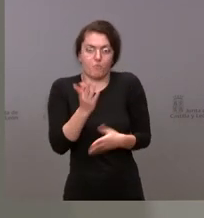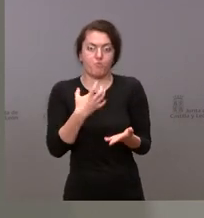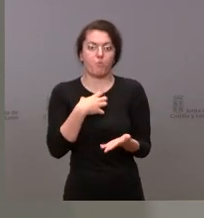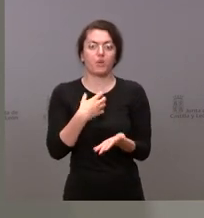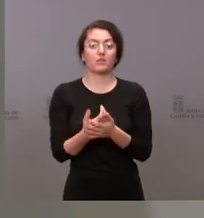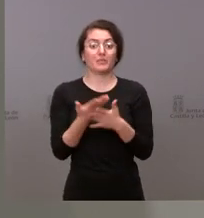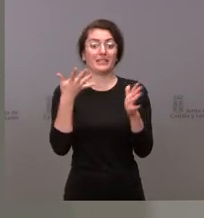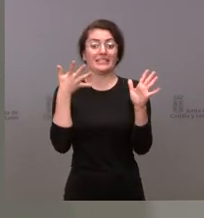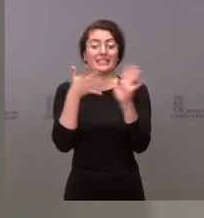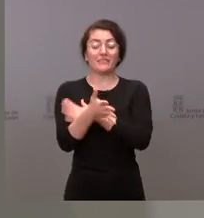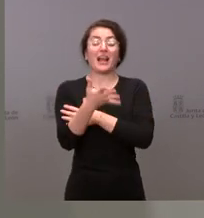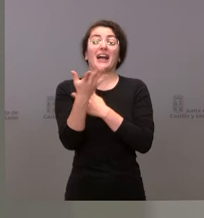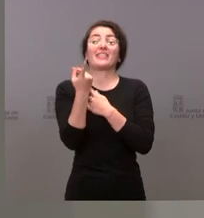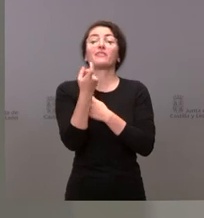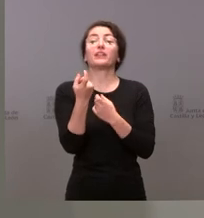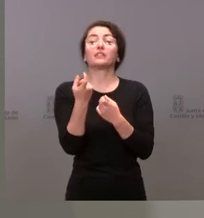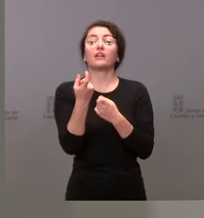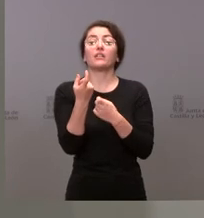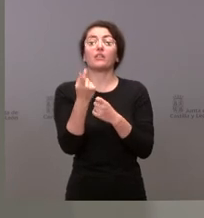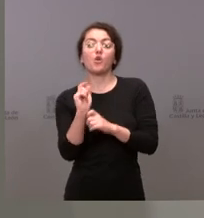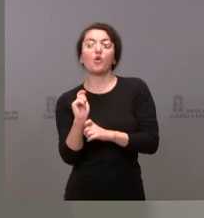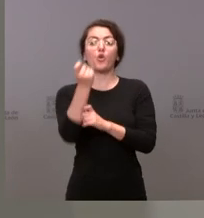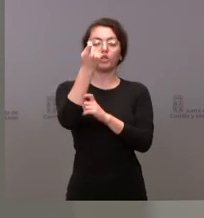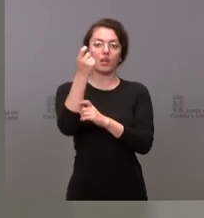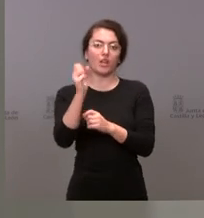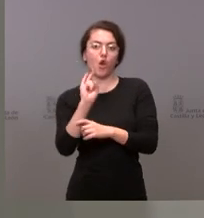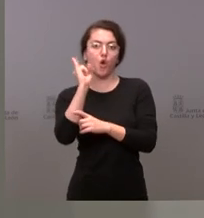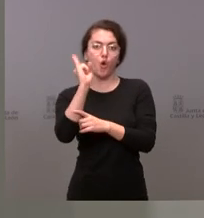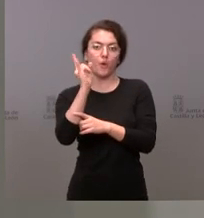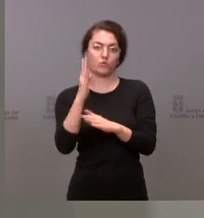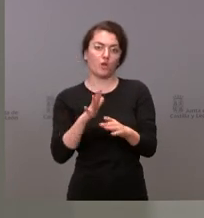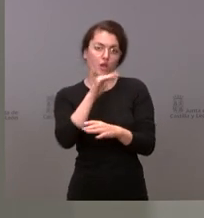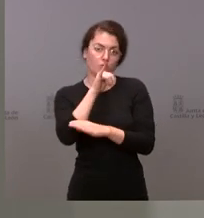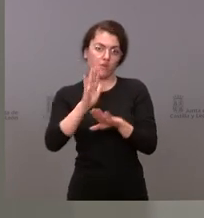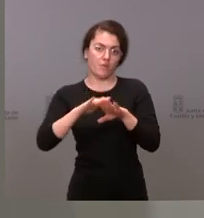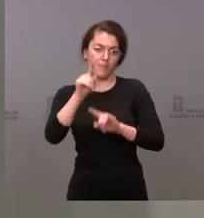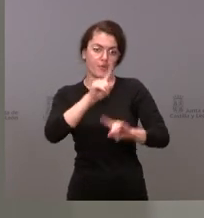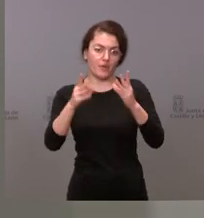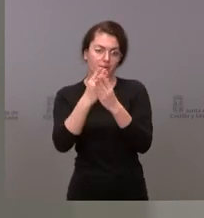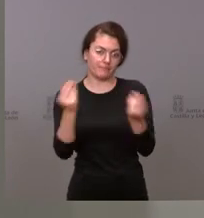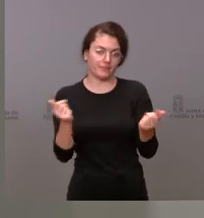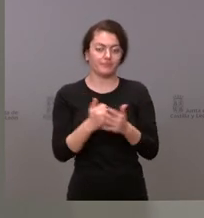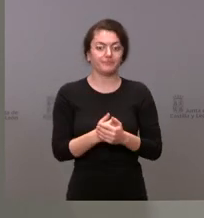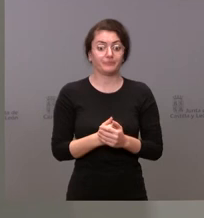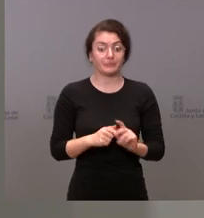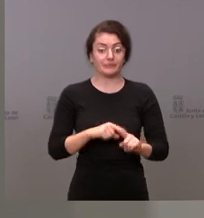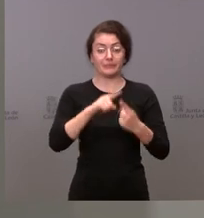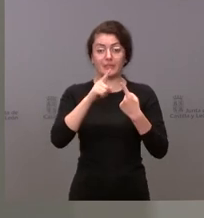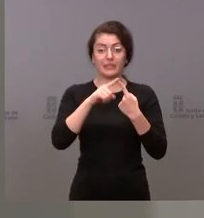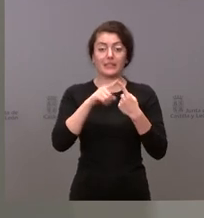tener cobertura suficiente para que estos problemas se solucionen y sobre el asunto de la radioterapia en el hospital